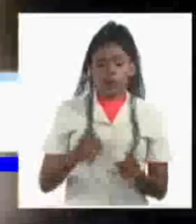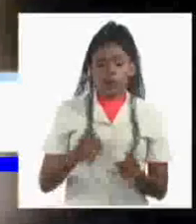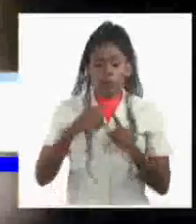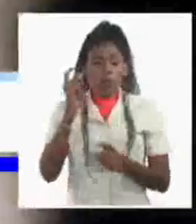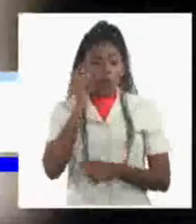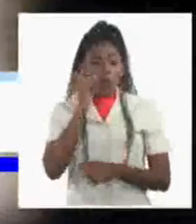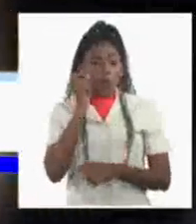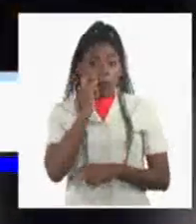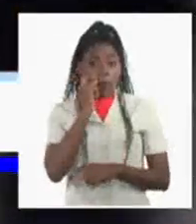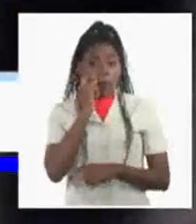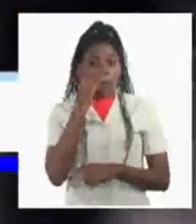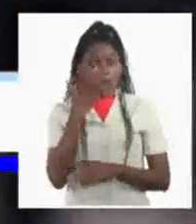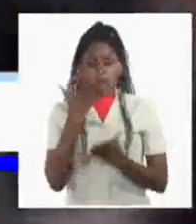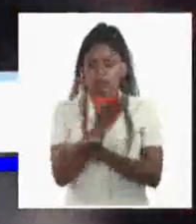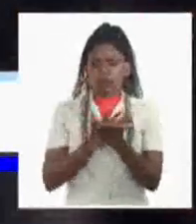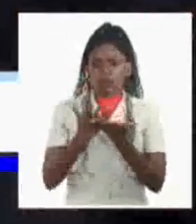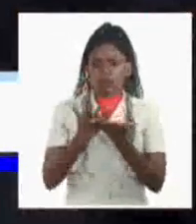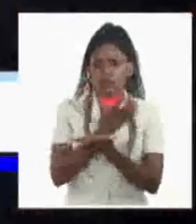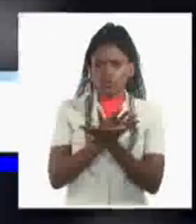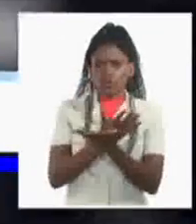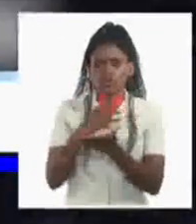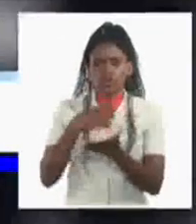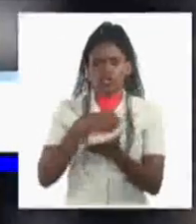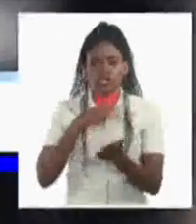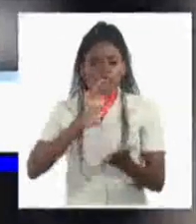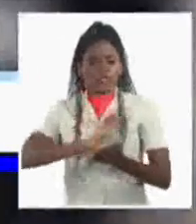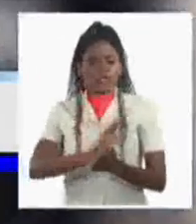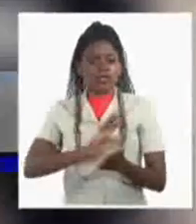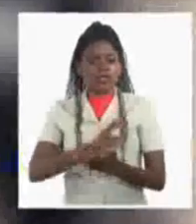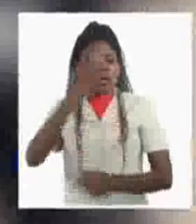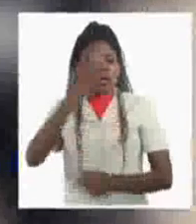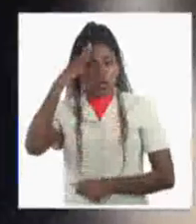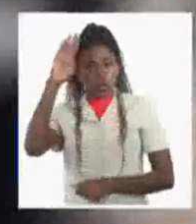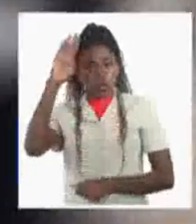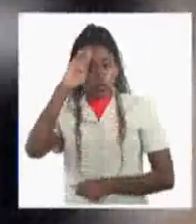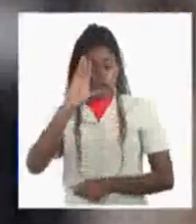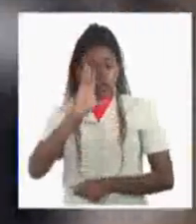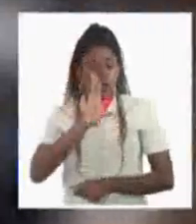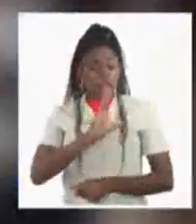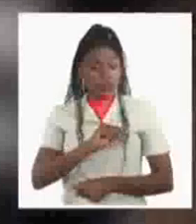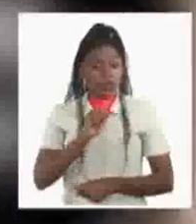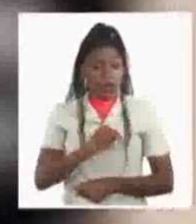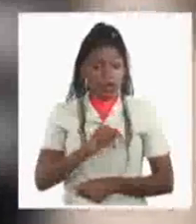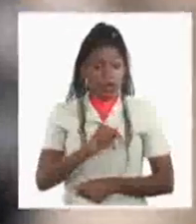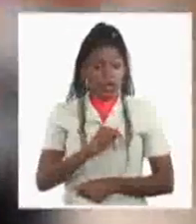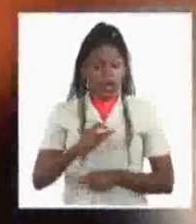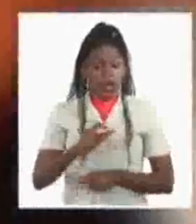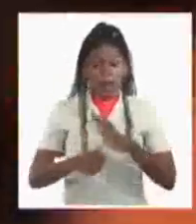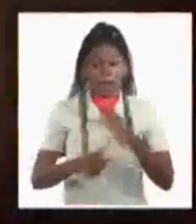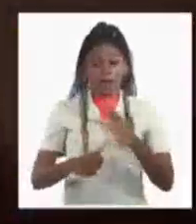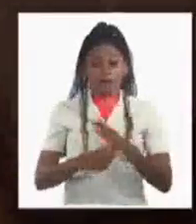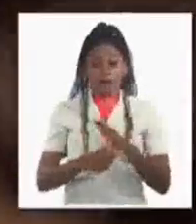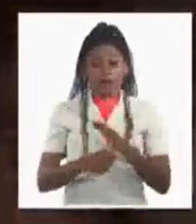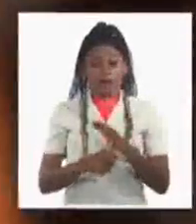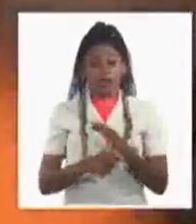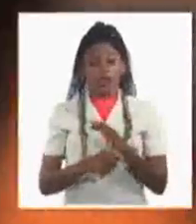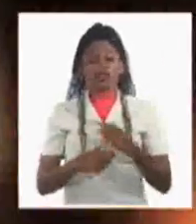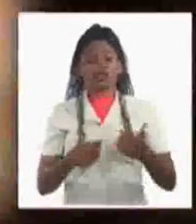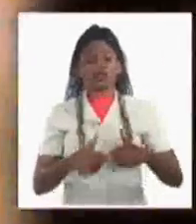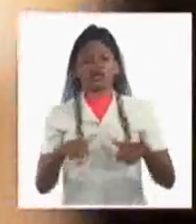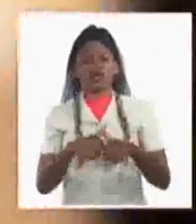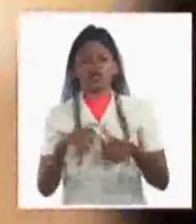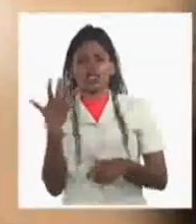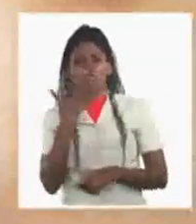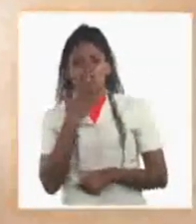para discutir las medidas de castigo que él promueve contra Cuba. El legislador en cuestión es el presidente del Comité de Relaciones Exteriores del